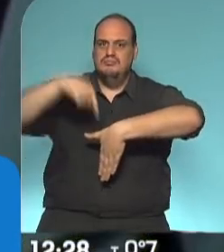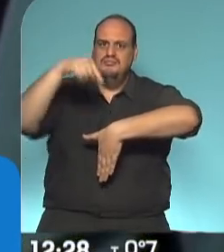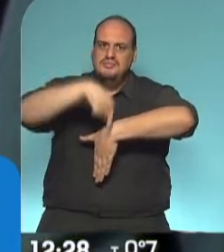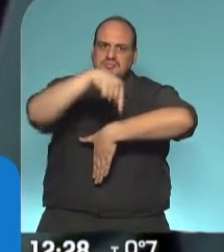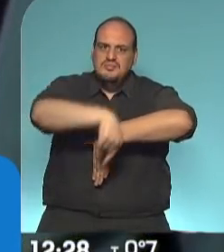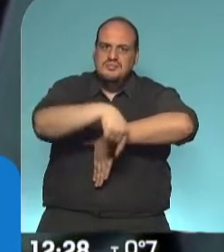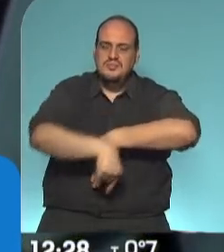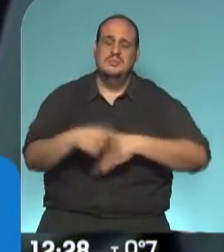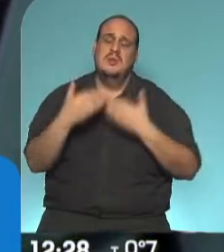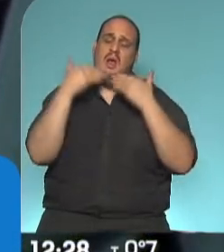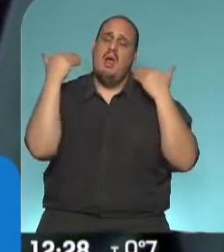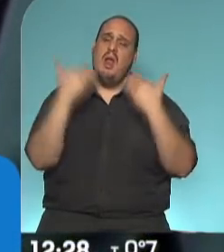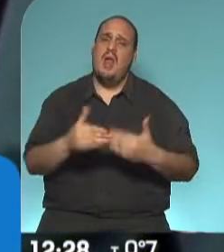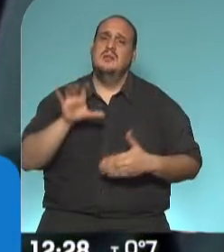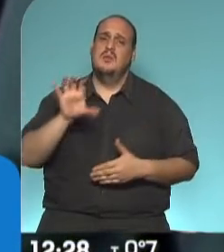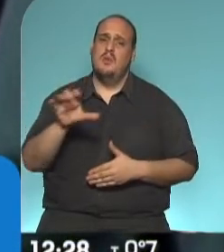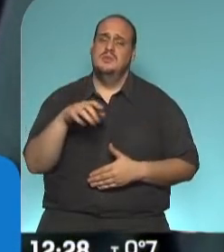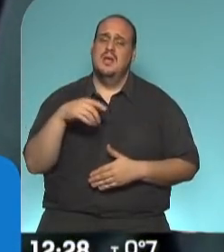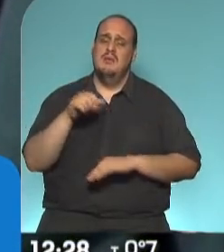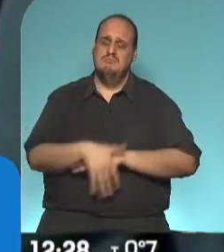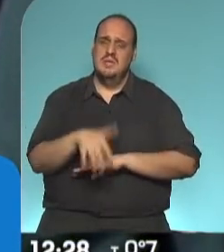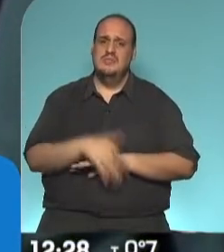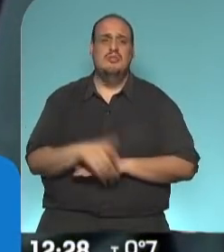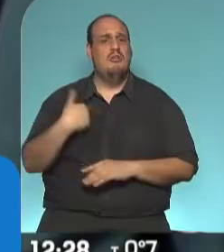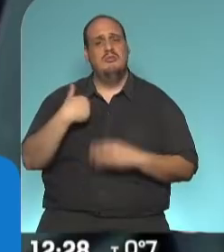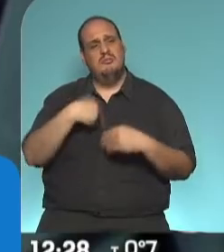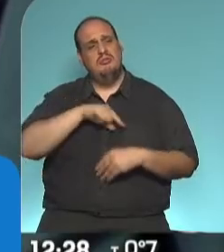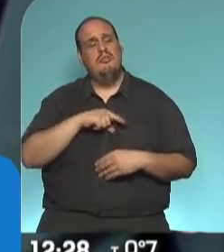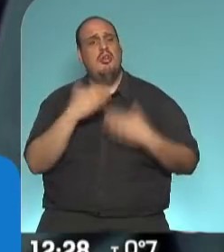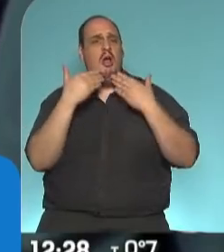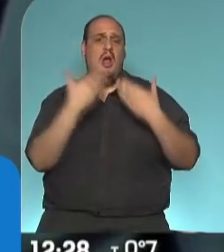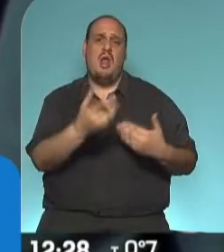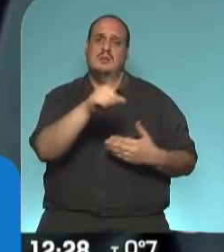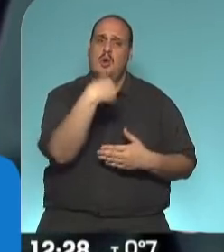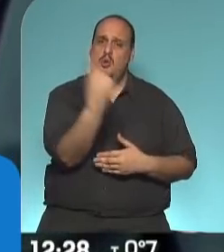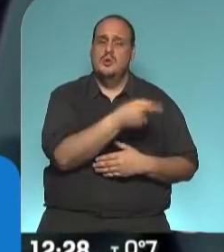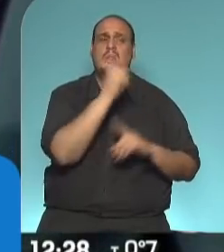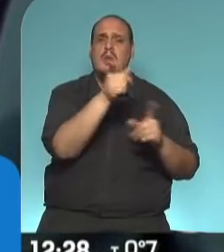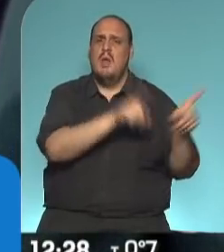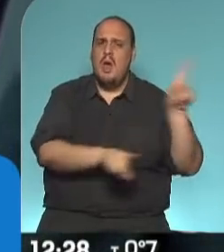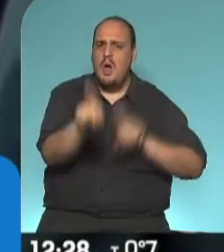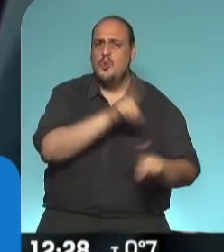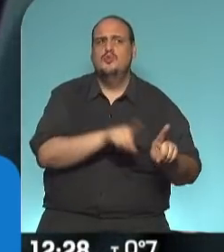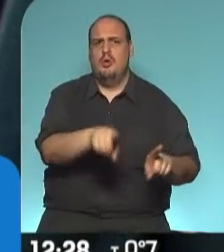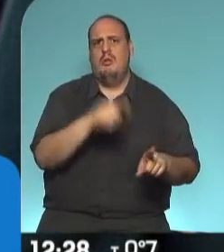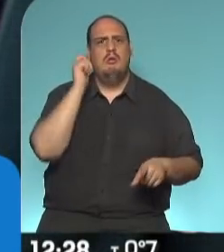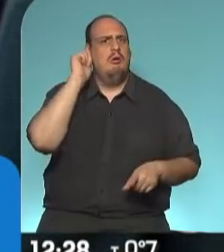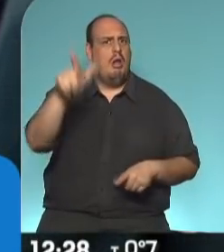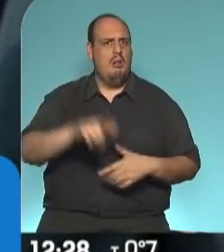Así que muy agradecidos a los misioneros, con todos ustedes, muy agradecidos por la gestión y por la ejecutividad. Quiero